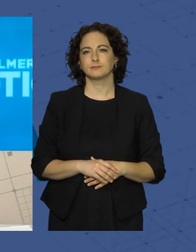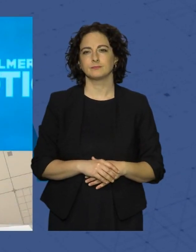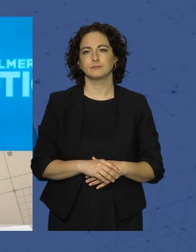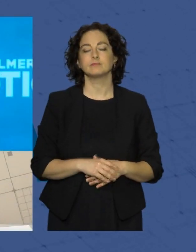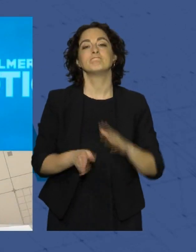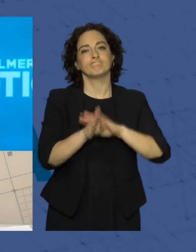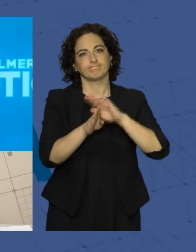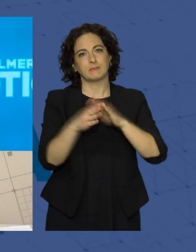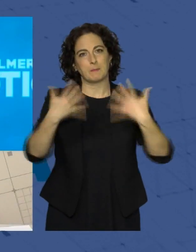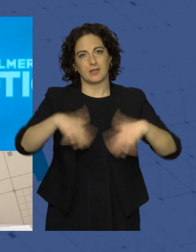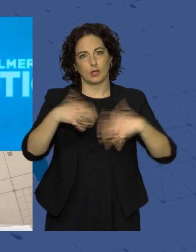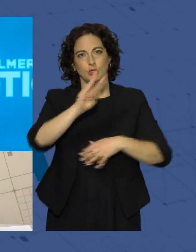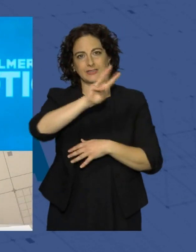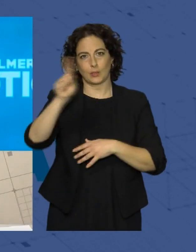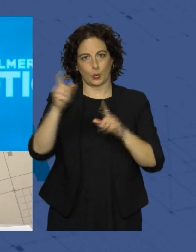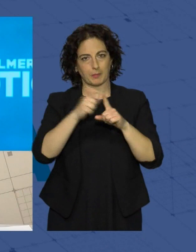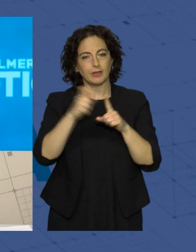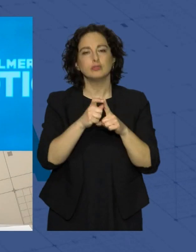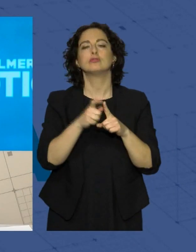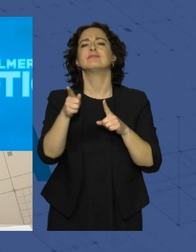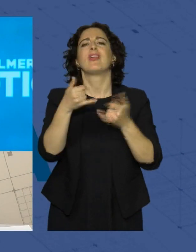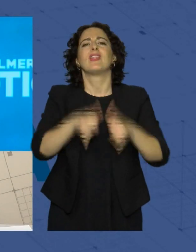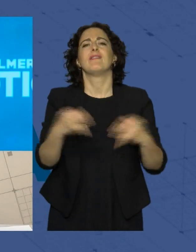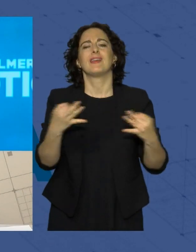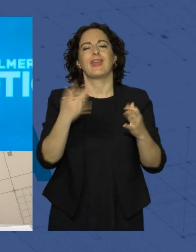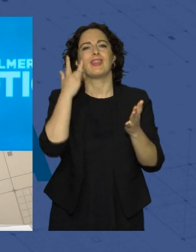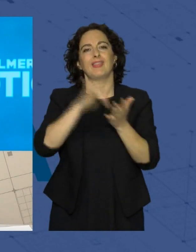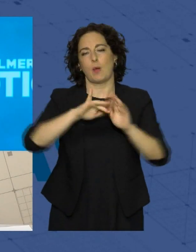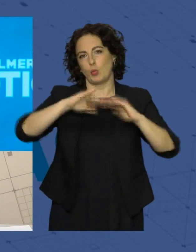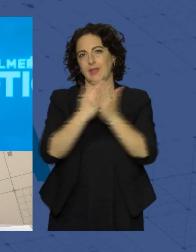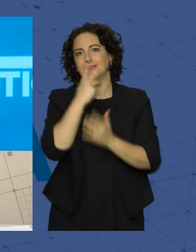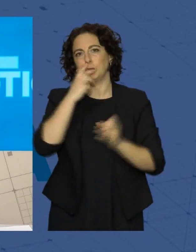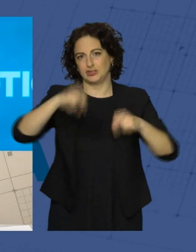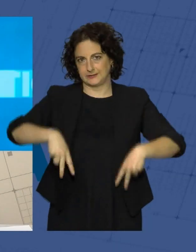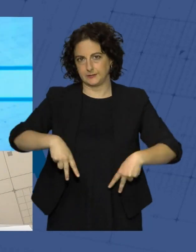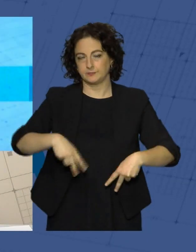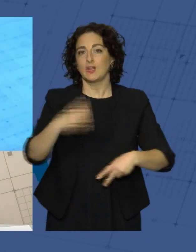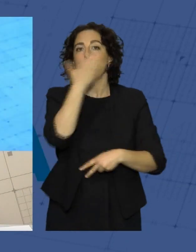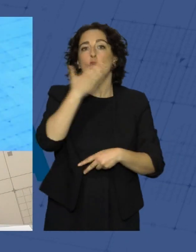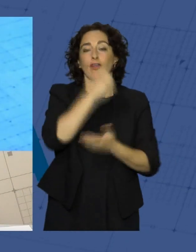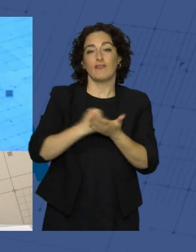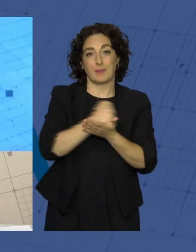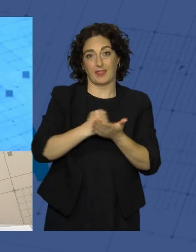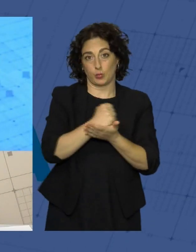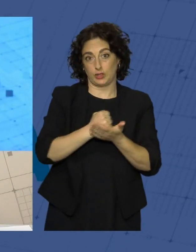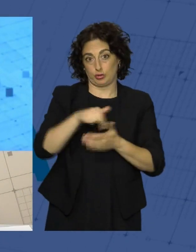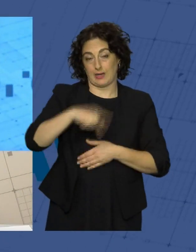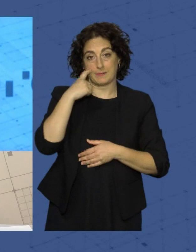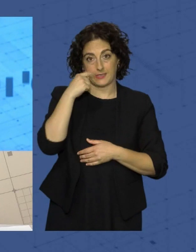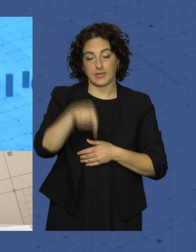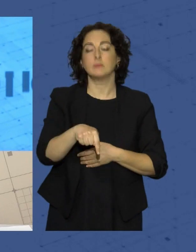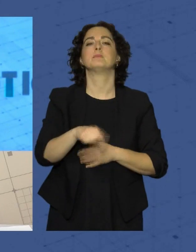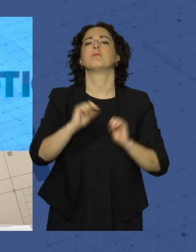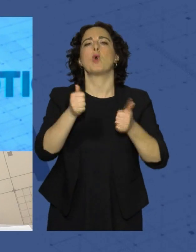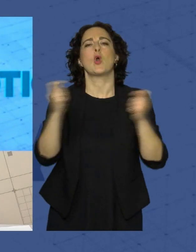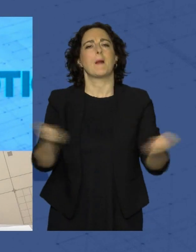Seguimos con el miércoles 31 de mayo en el que se celebraba el Día Mundial sin Tabaco. El Colegio de Farmacéuticos de Almería ponía en marcha